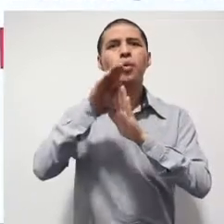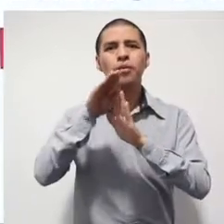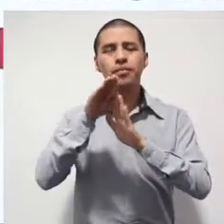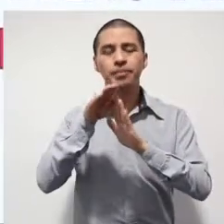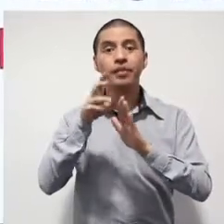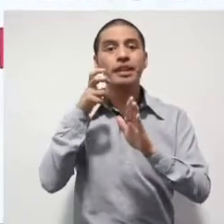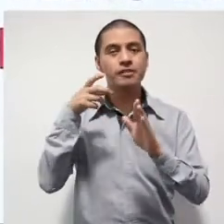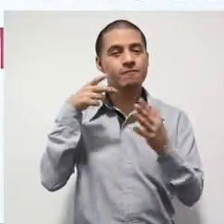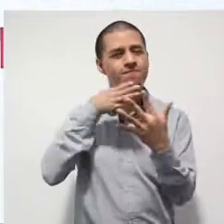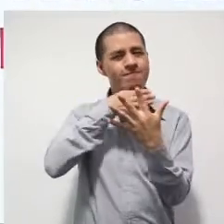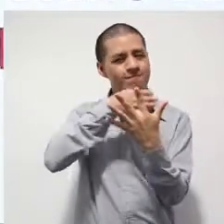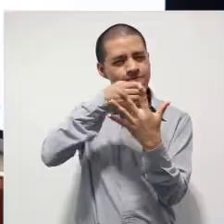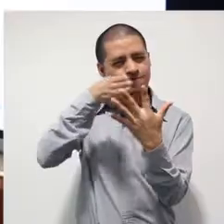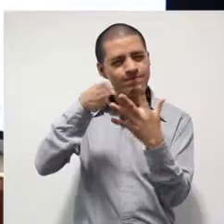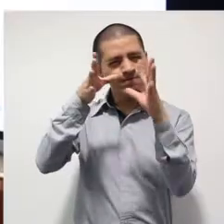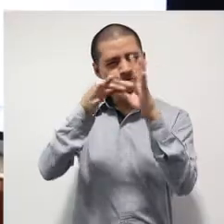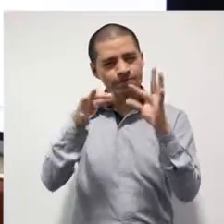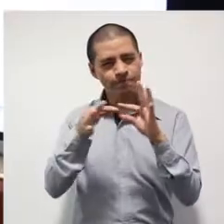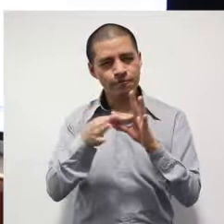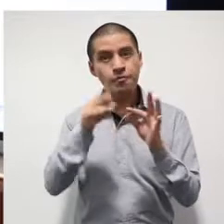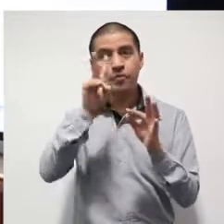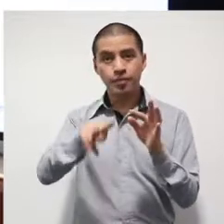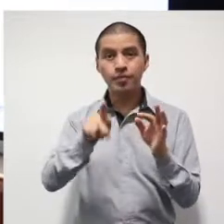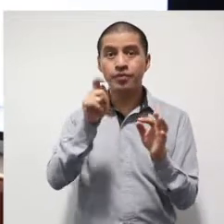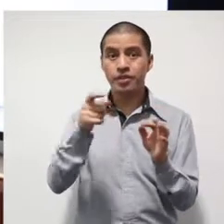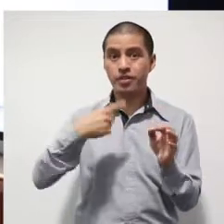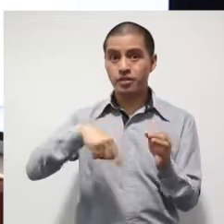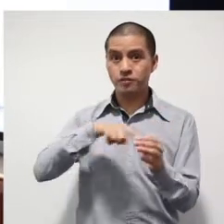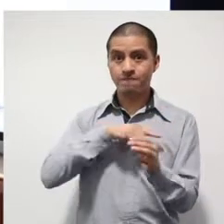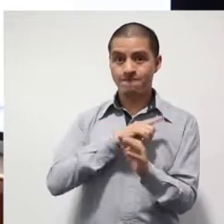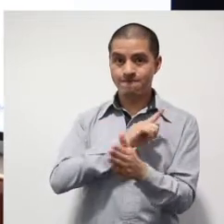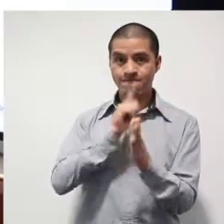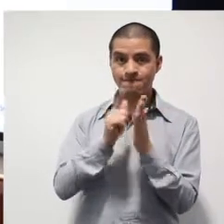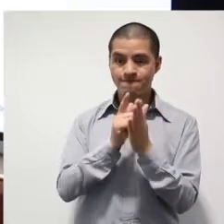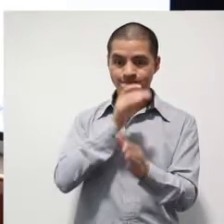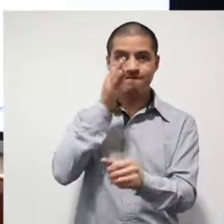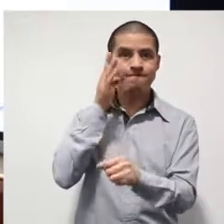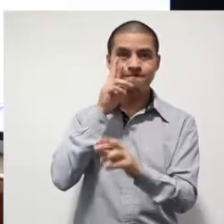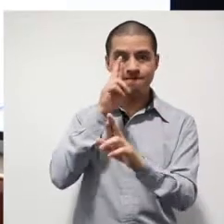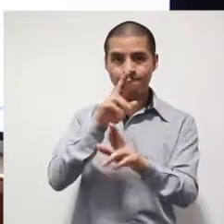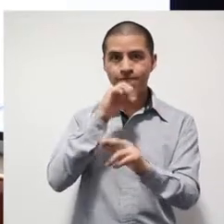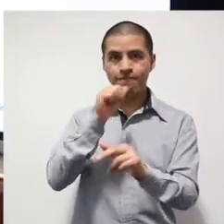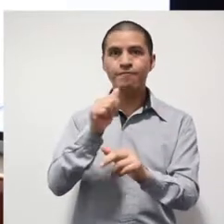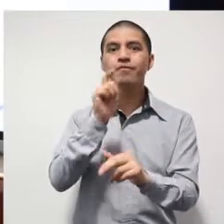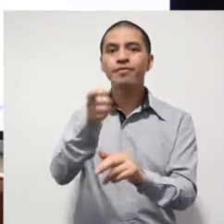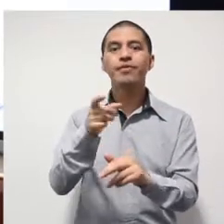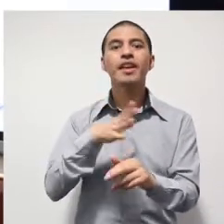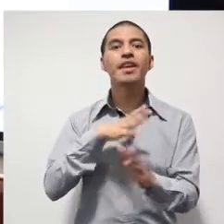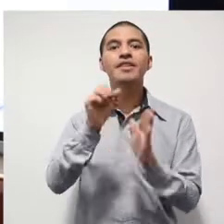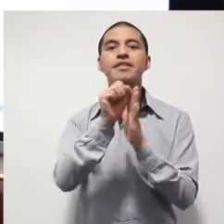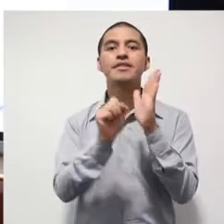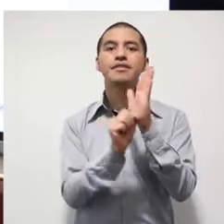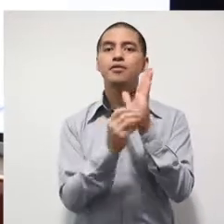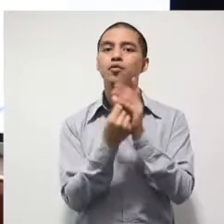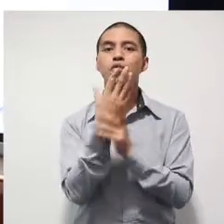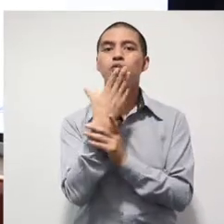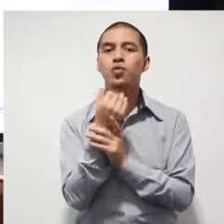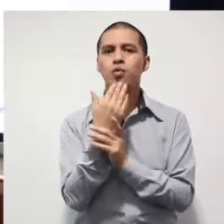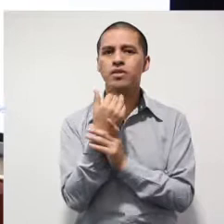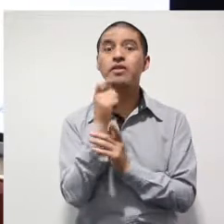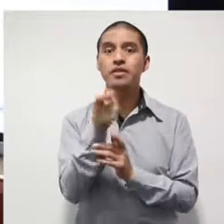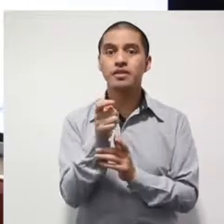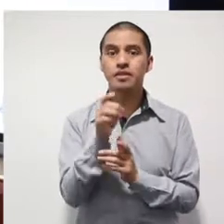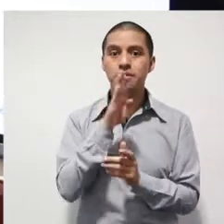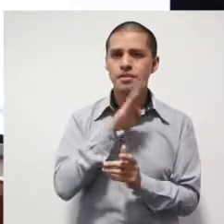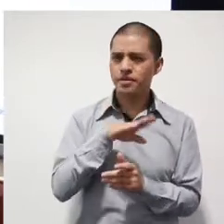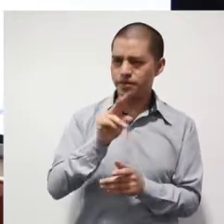de manera señalada, al no tener los candados específicos con el nuevo sistema, que te reitero, no es que